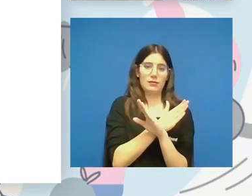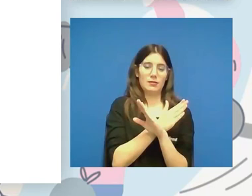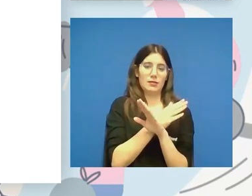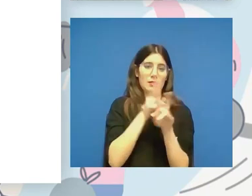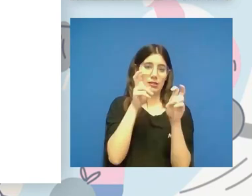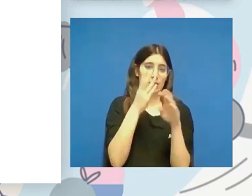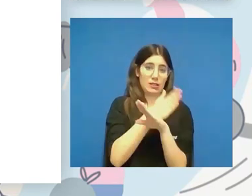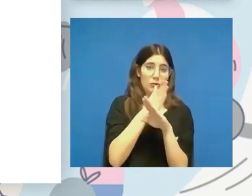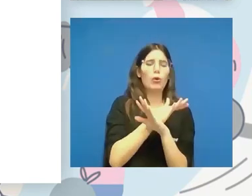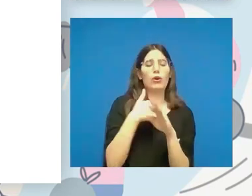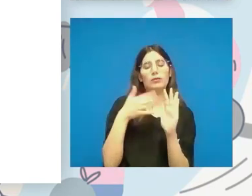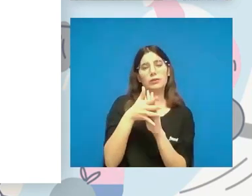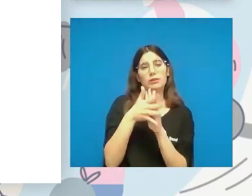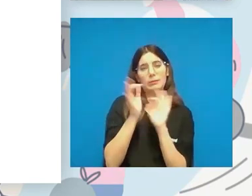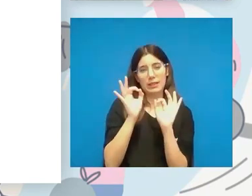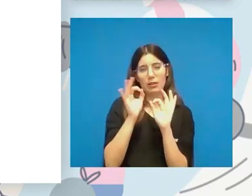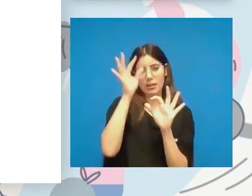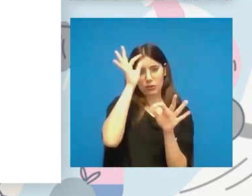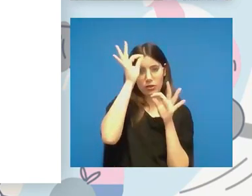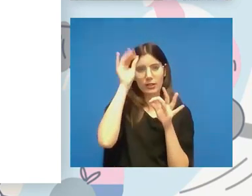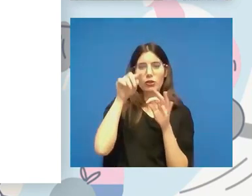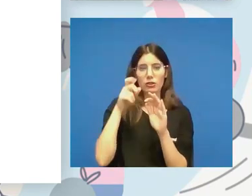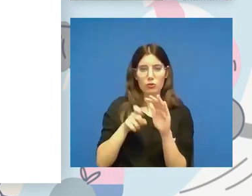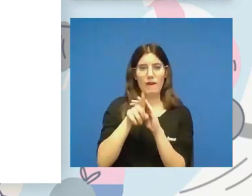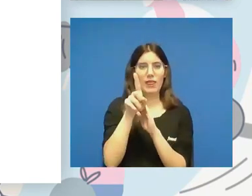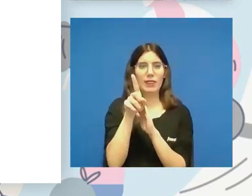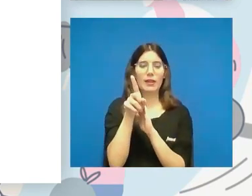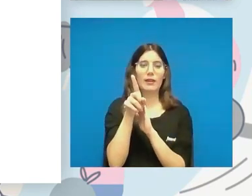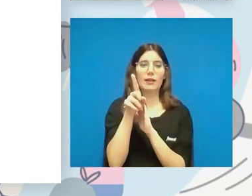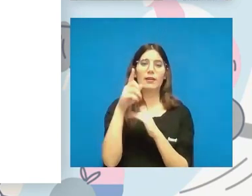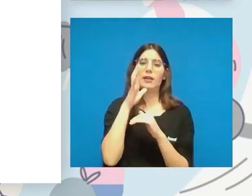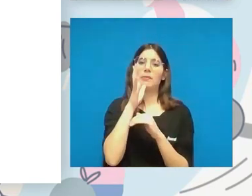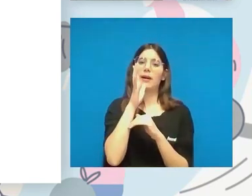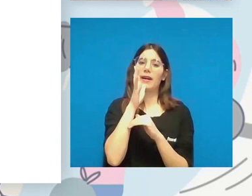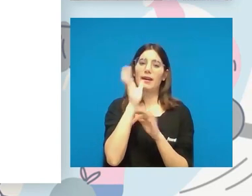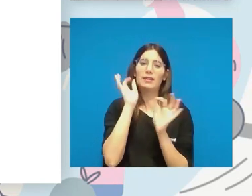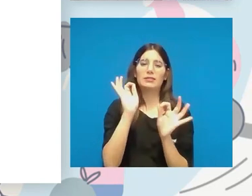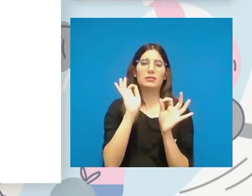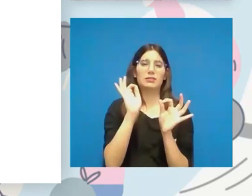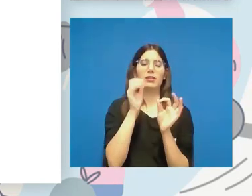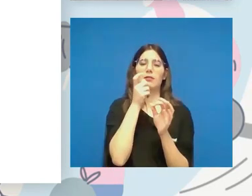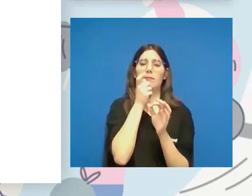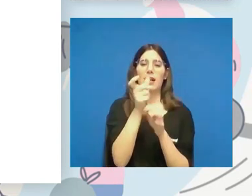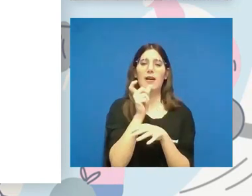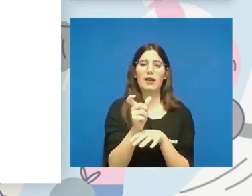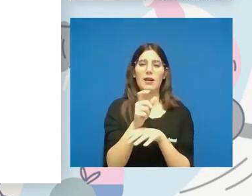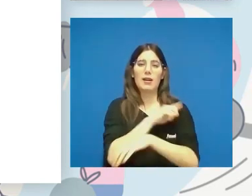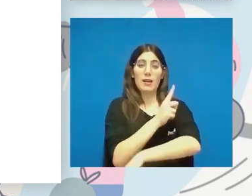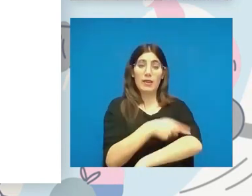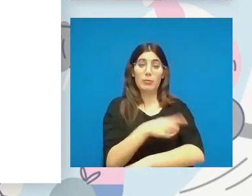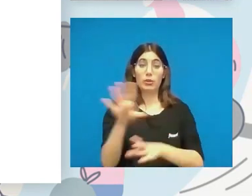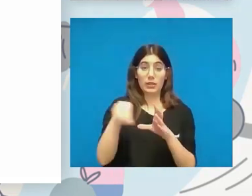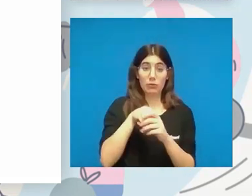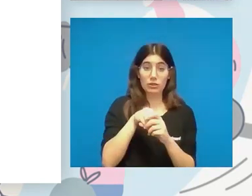explícita y eso es uno de los grandes avanzos, que se haga una mención explícita utilizando los términos deporte inclusivo